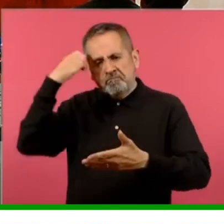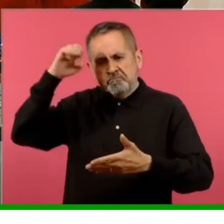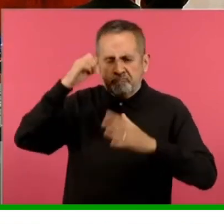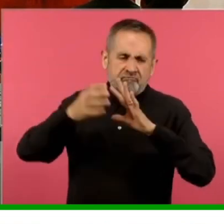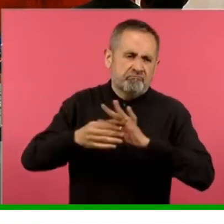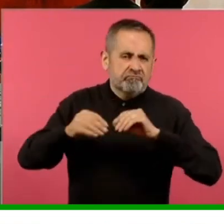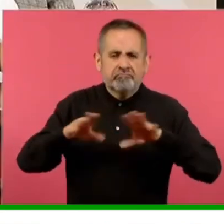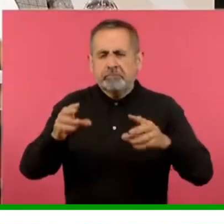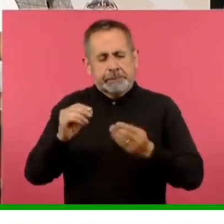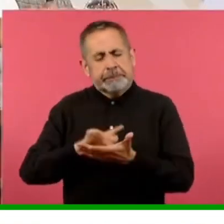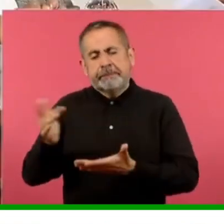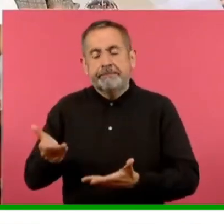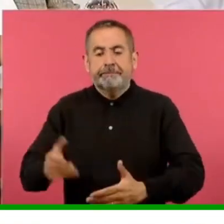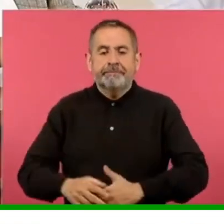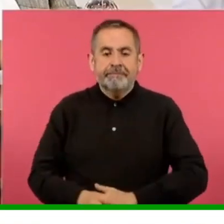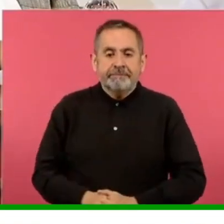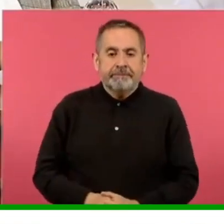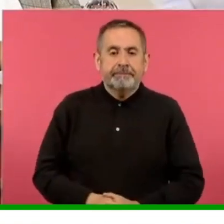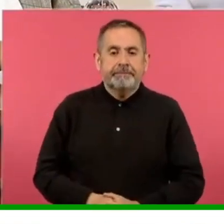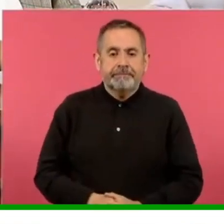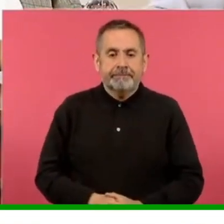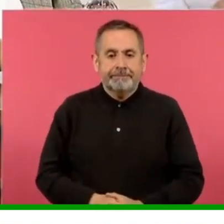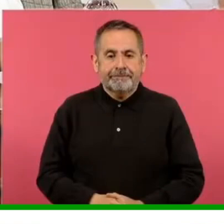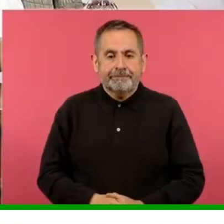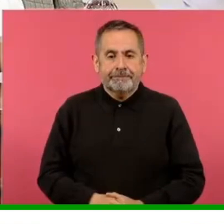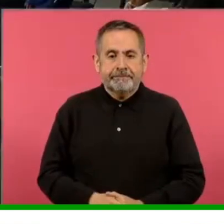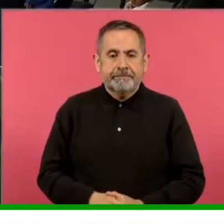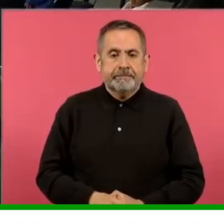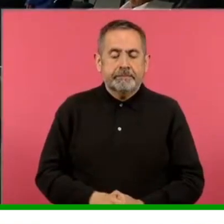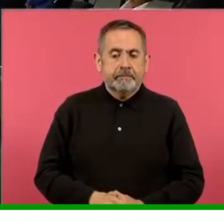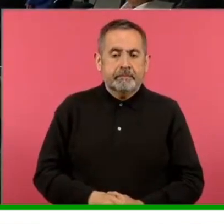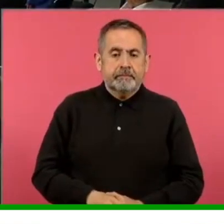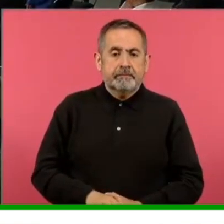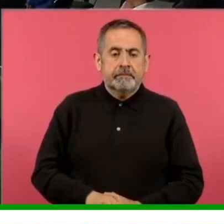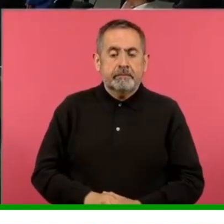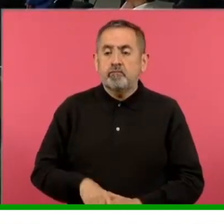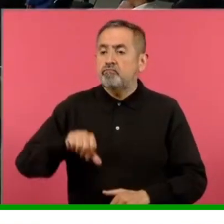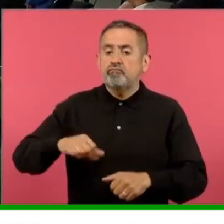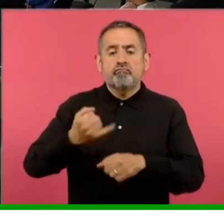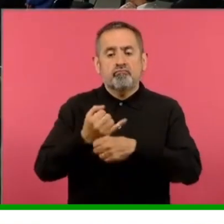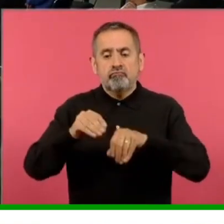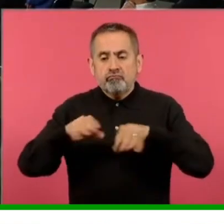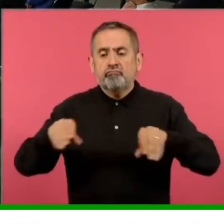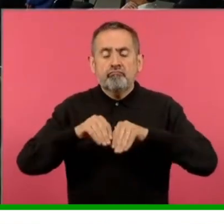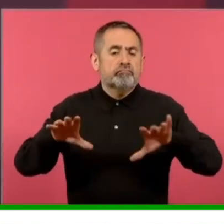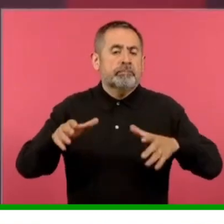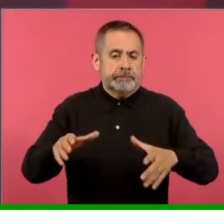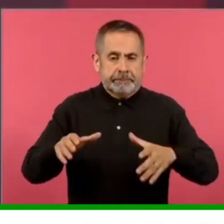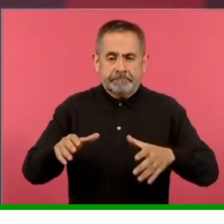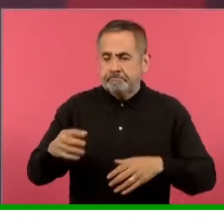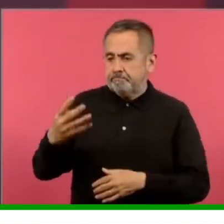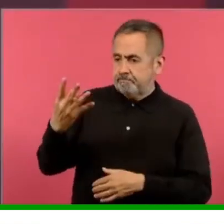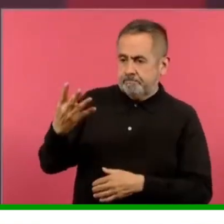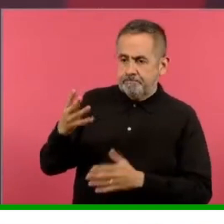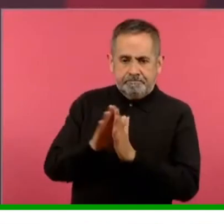Y muchísimas gracias, doctor. Bien, hoy informaremos cómo se trabajó el libro de cuarto